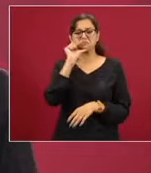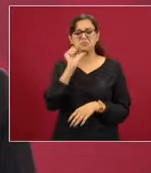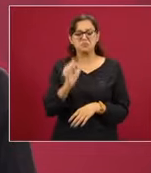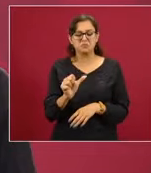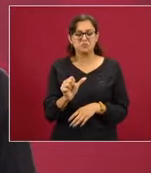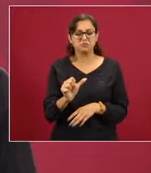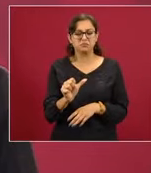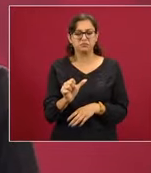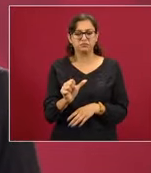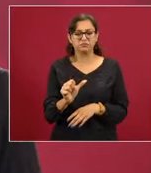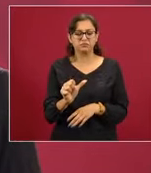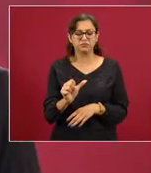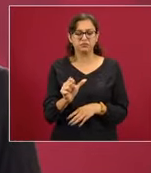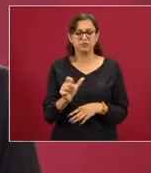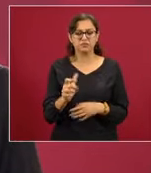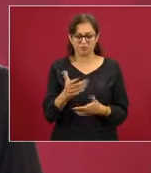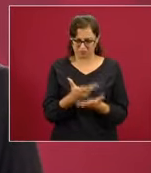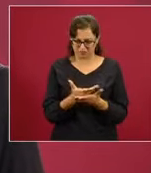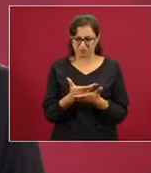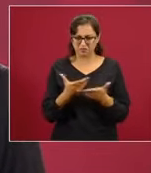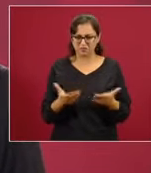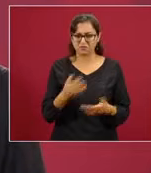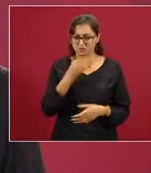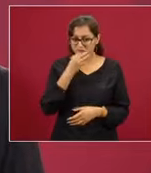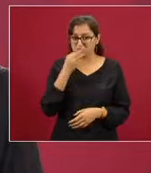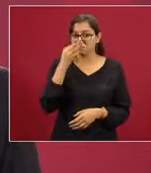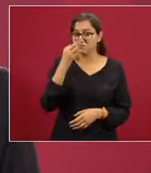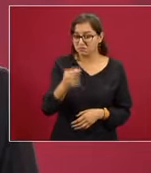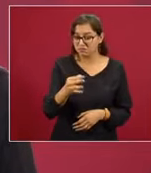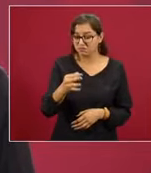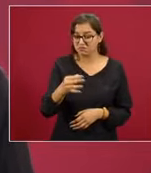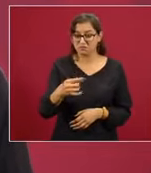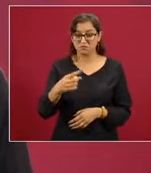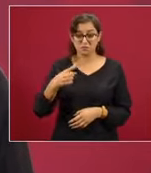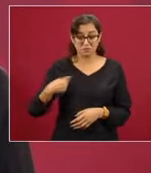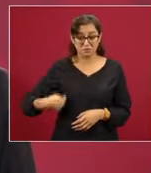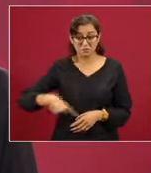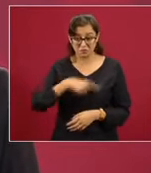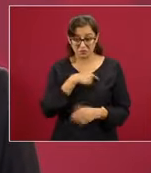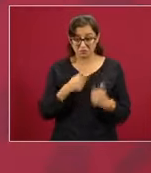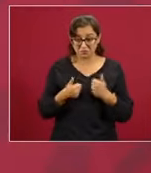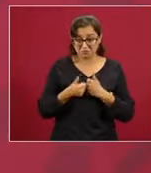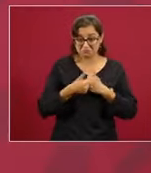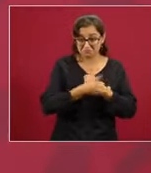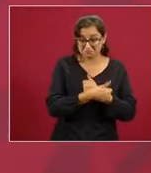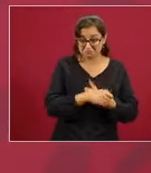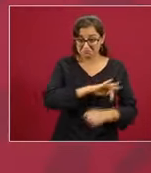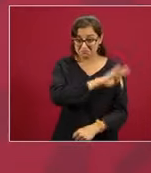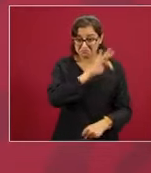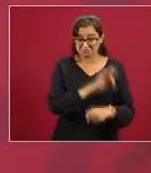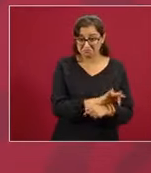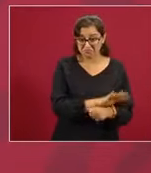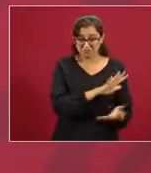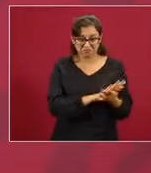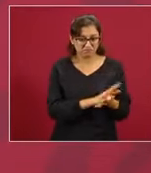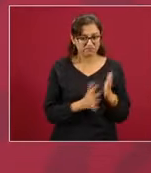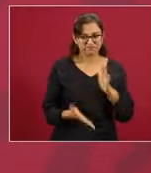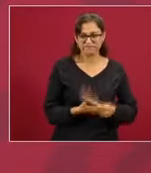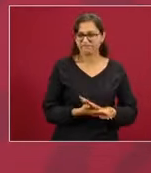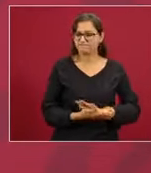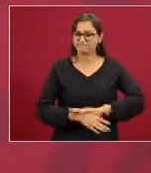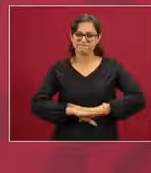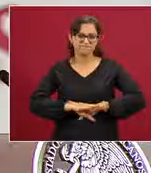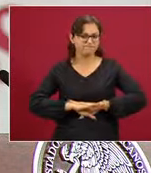no somos cómplices, no establecemos